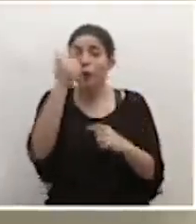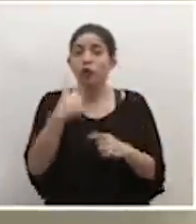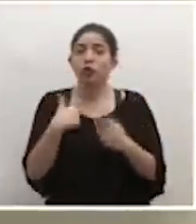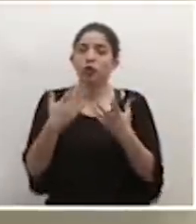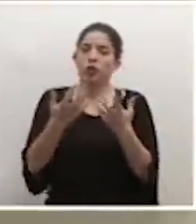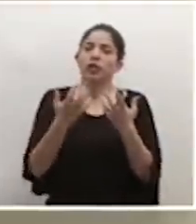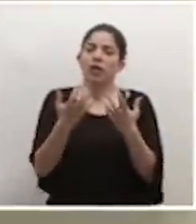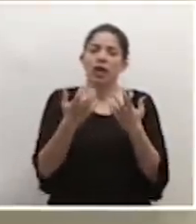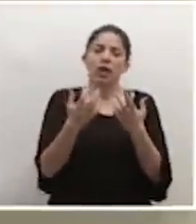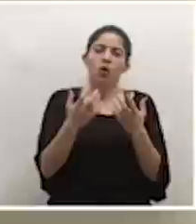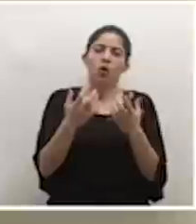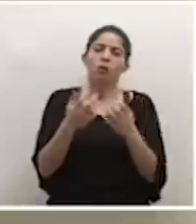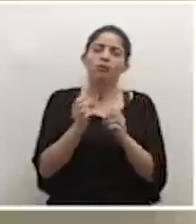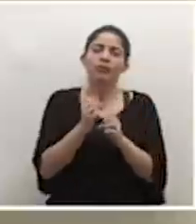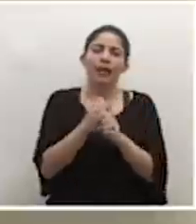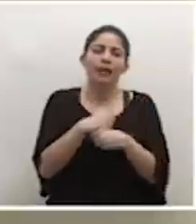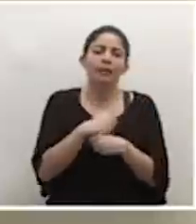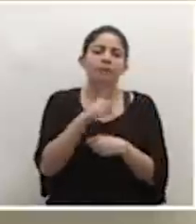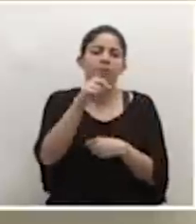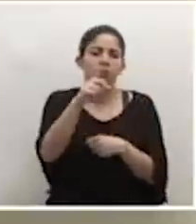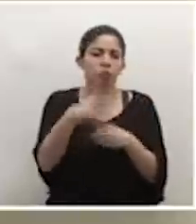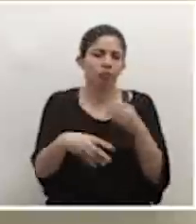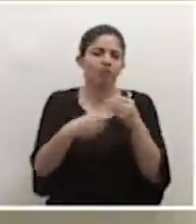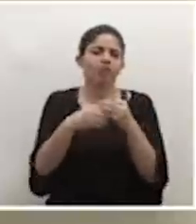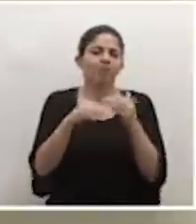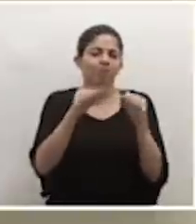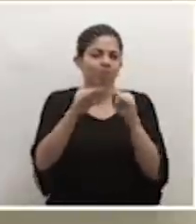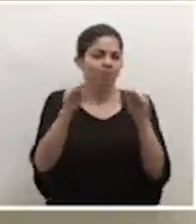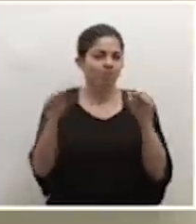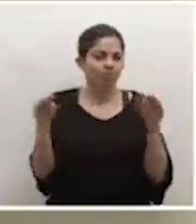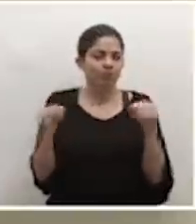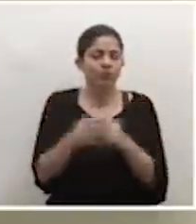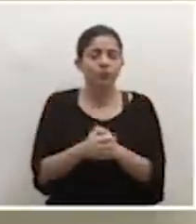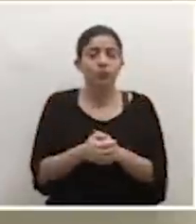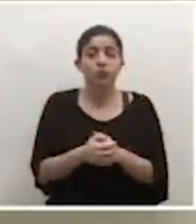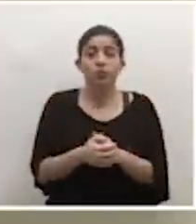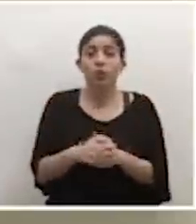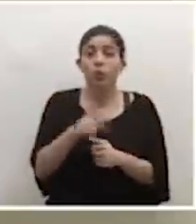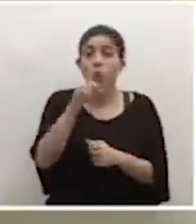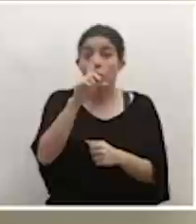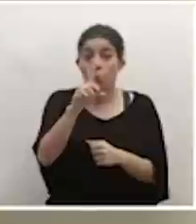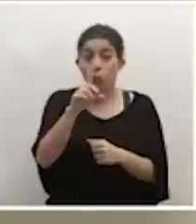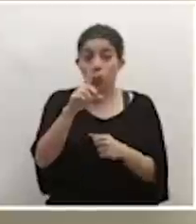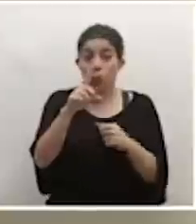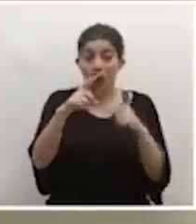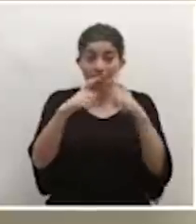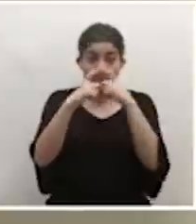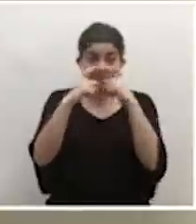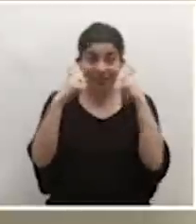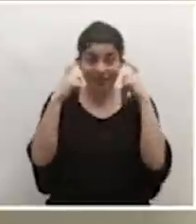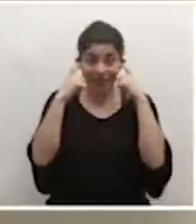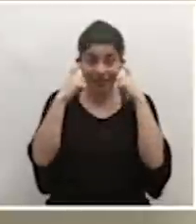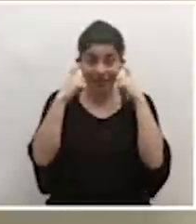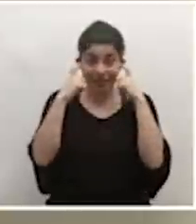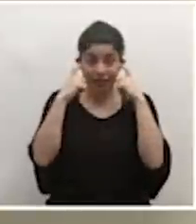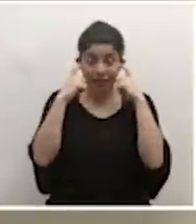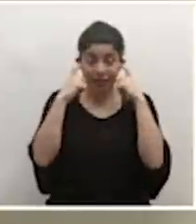quiero aquí hacer una acotación, un llamado a que una mascarilla que no